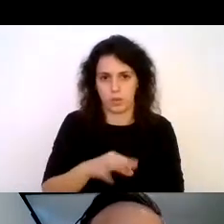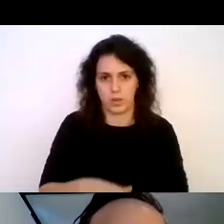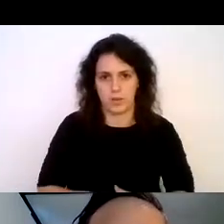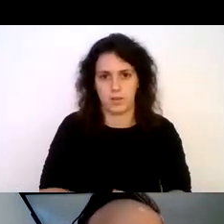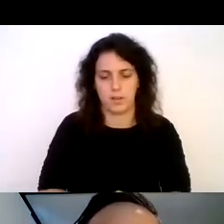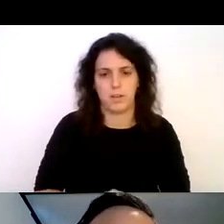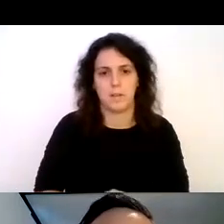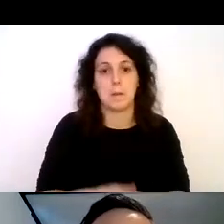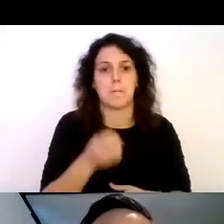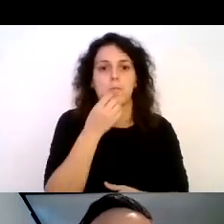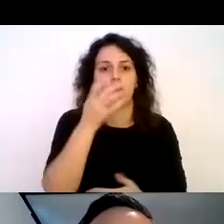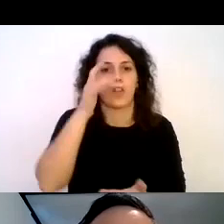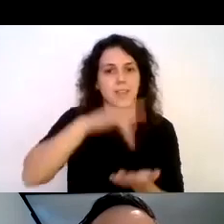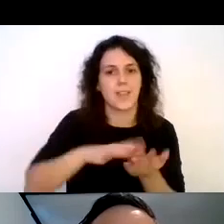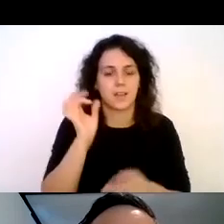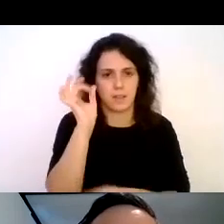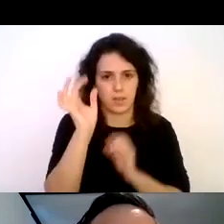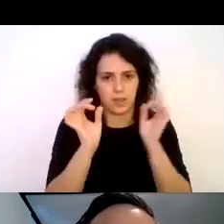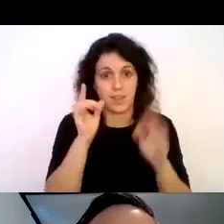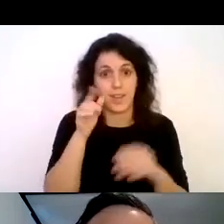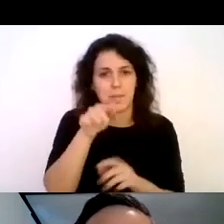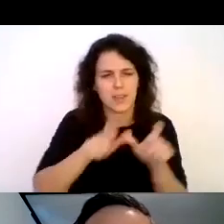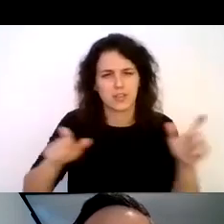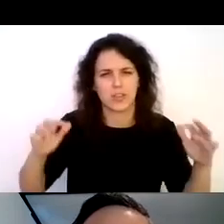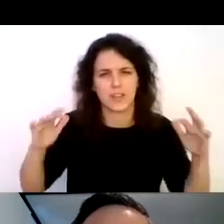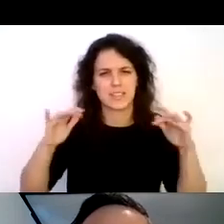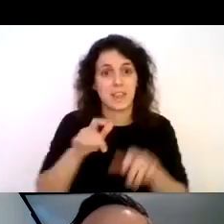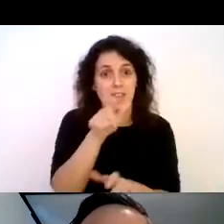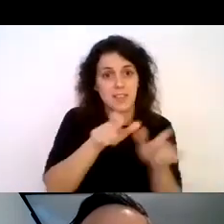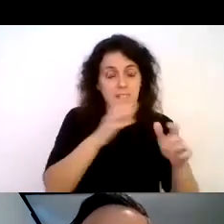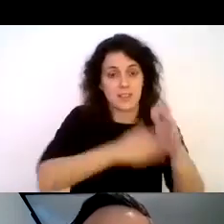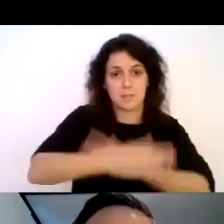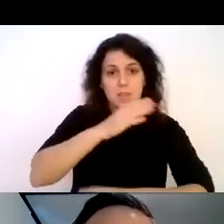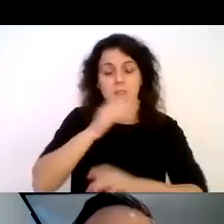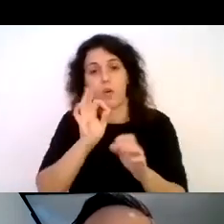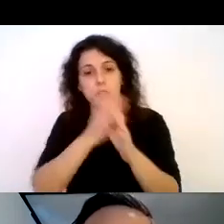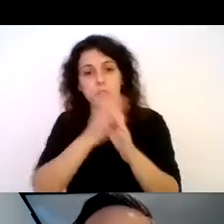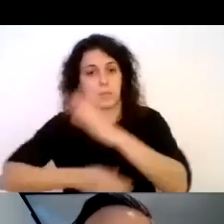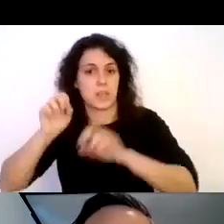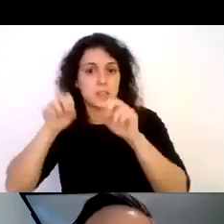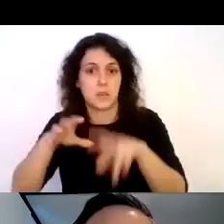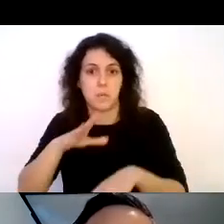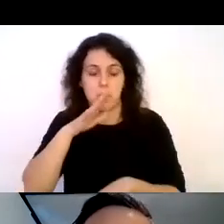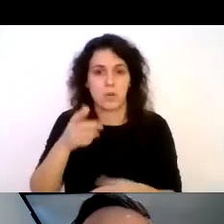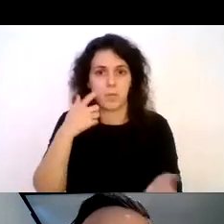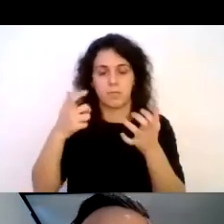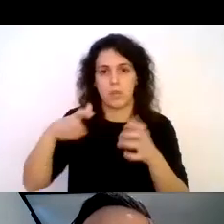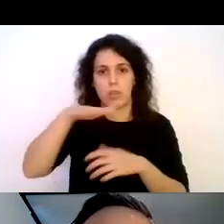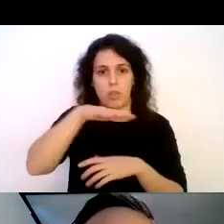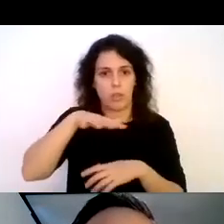Bueno llegó el día de la actividad y había mucha gente con y sin discapacidad ya que les llamaba la atención el stand que tenían